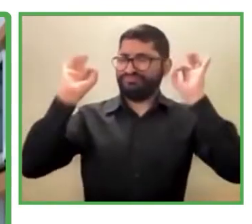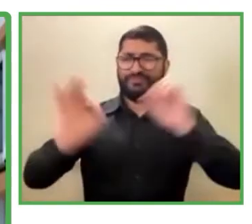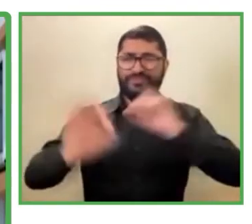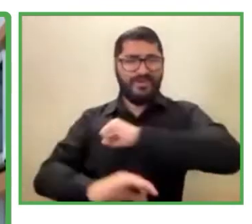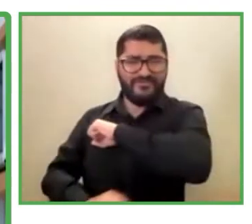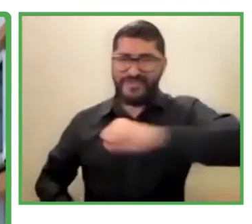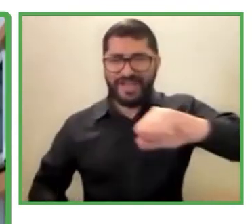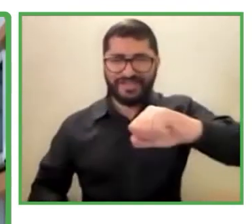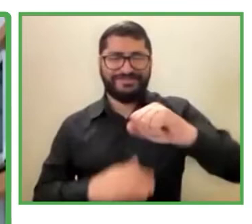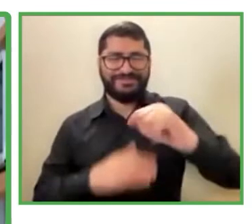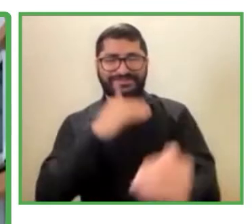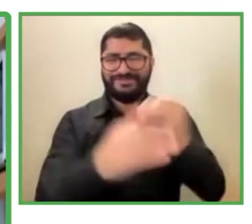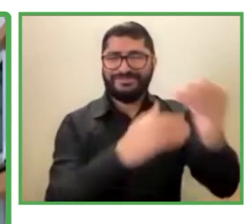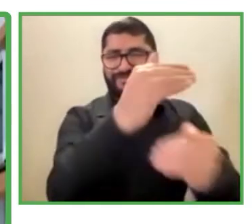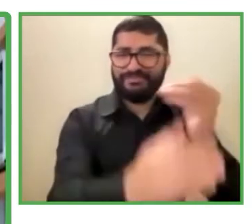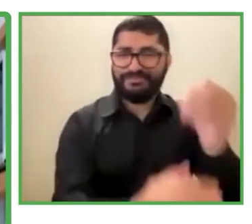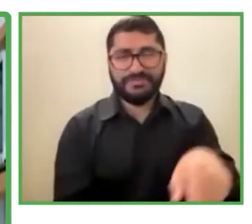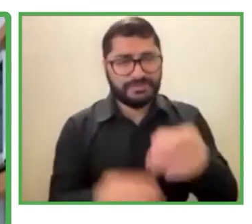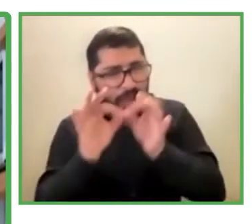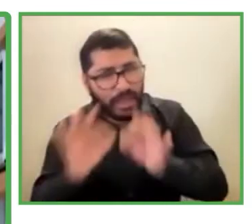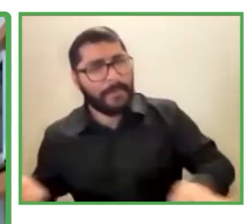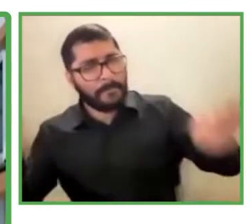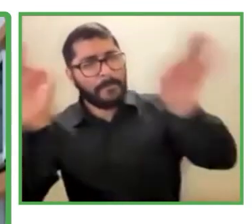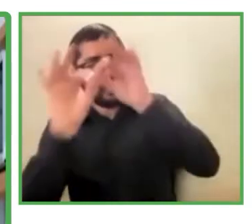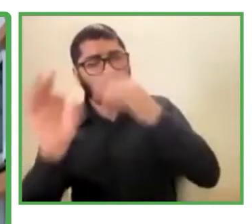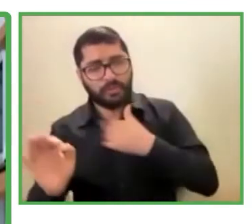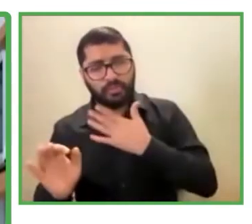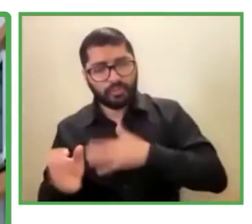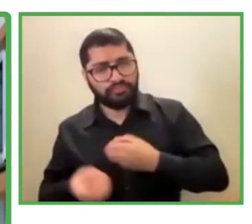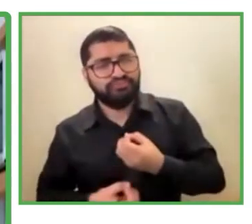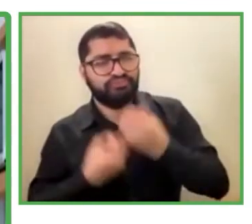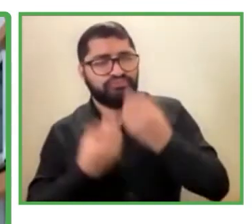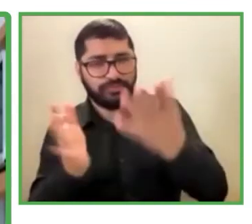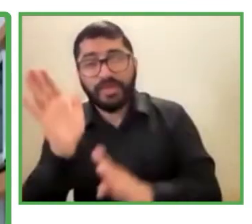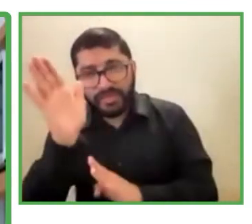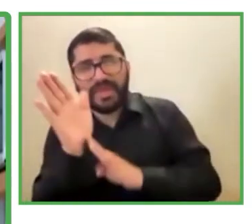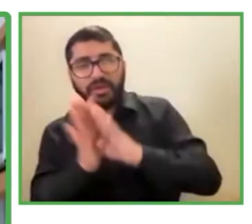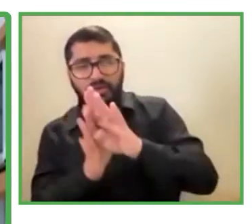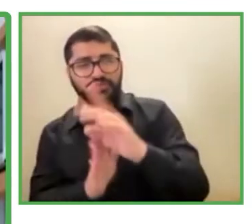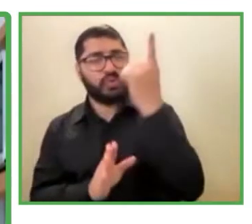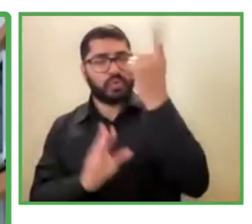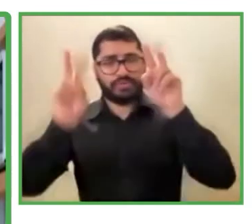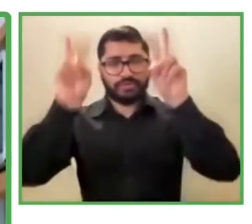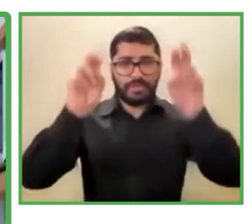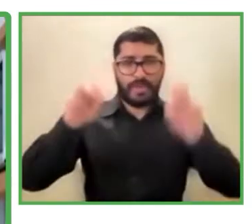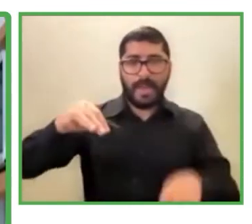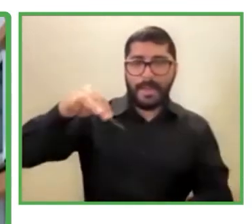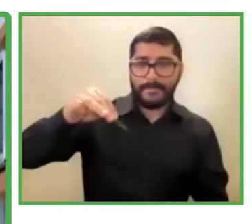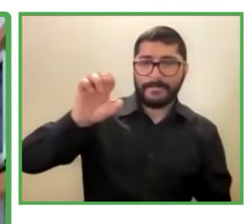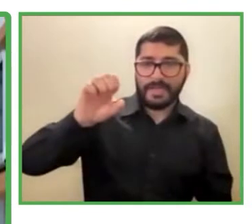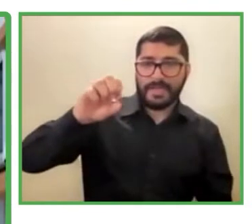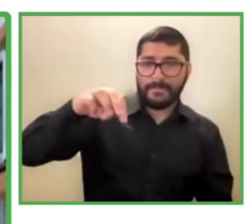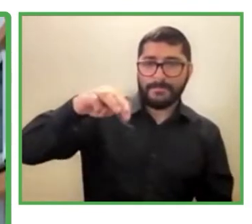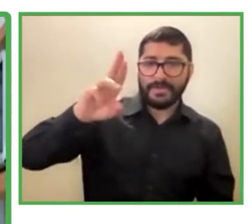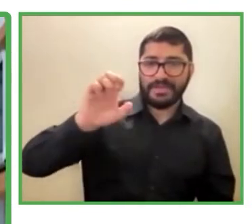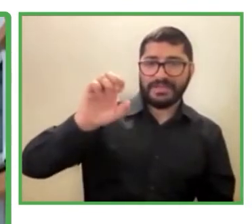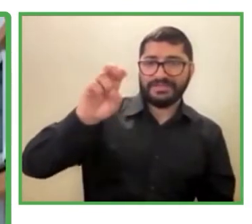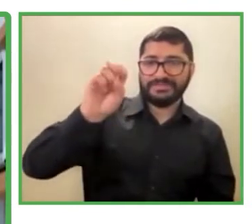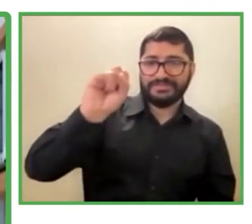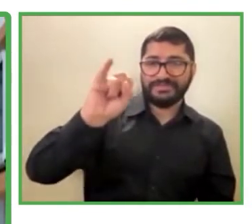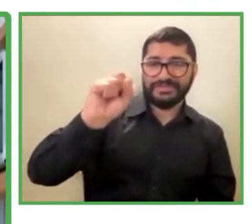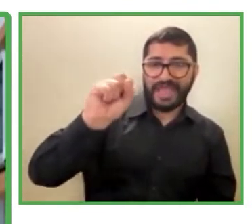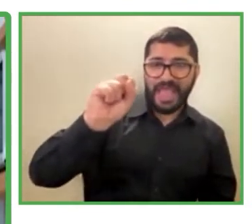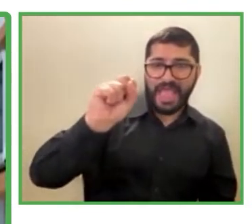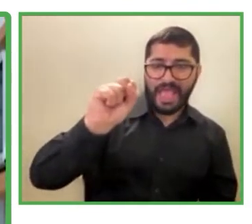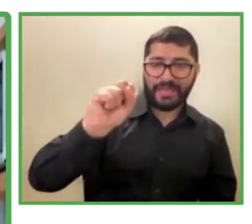mencionarles también que desarrollamos una membresía que ofrecía a las personas con discapacidad diferentes,